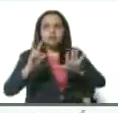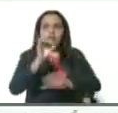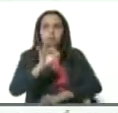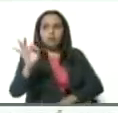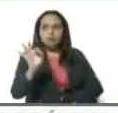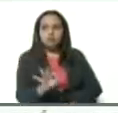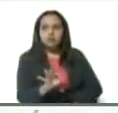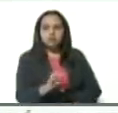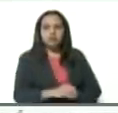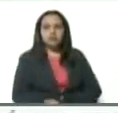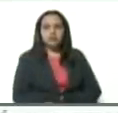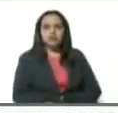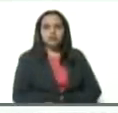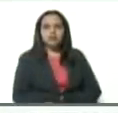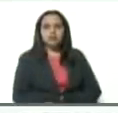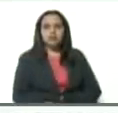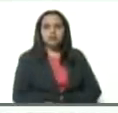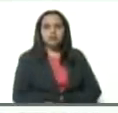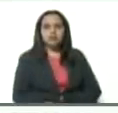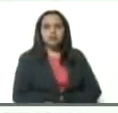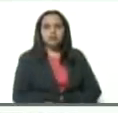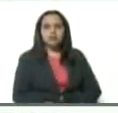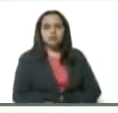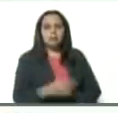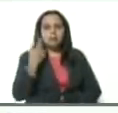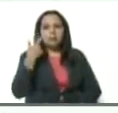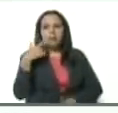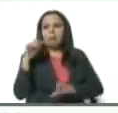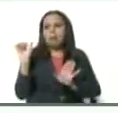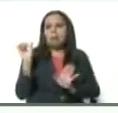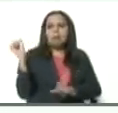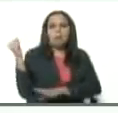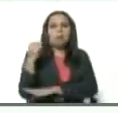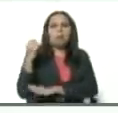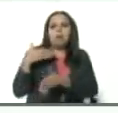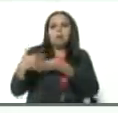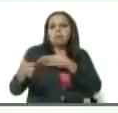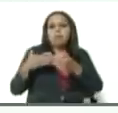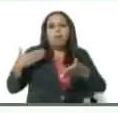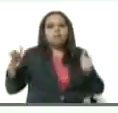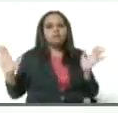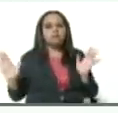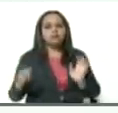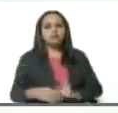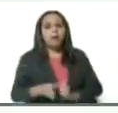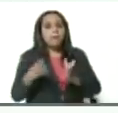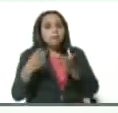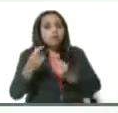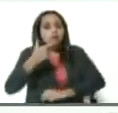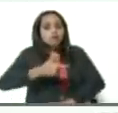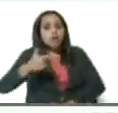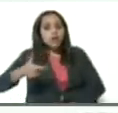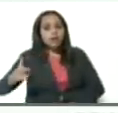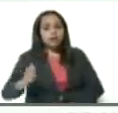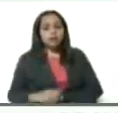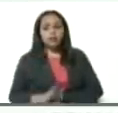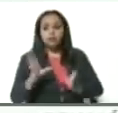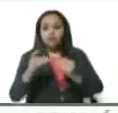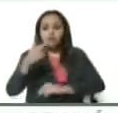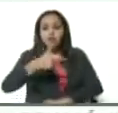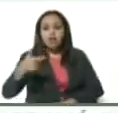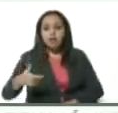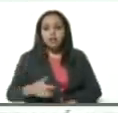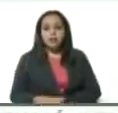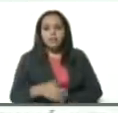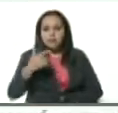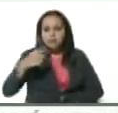viva la PEPA. Es mucha gente. Es mucha gente. Y es la